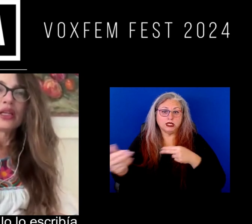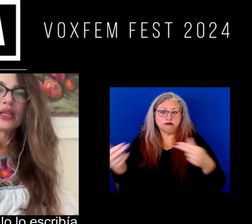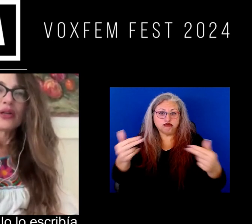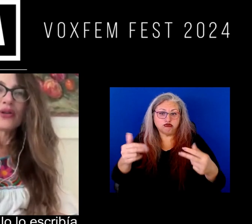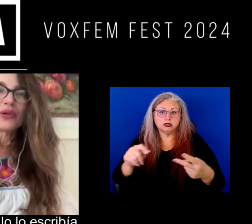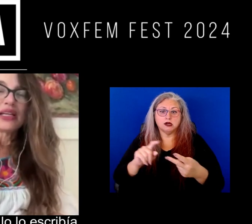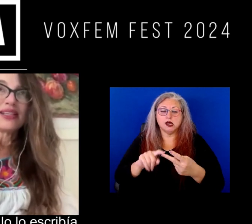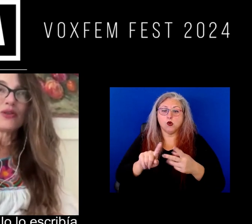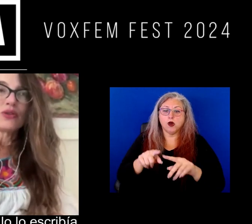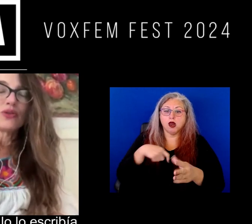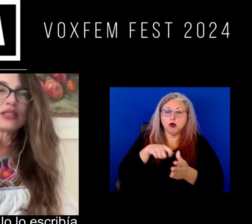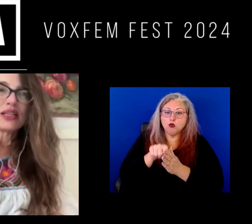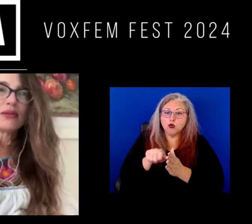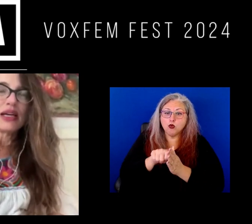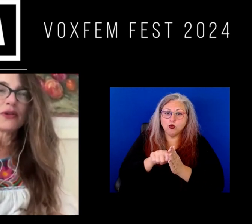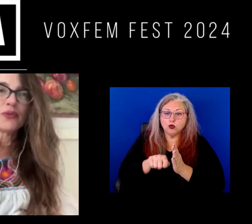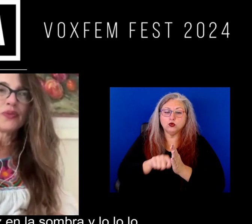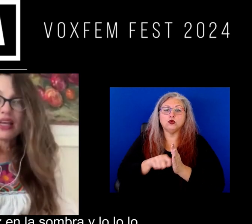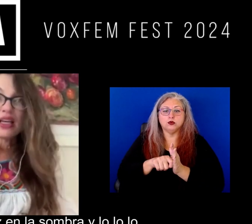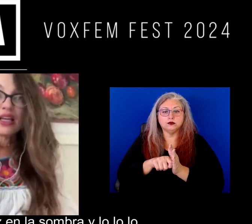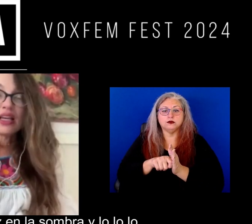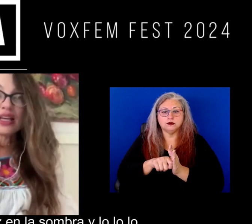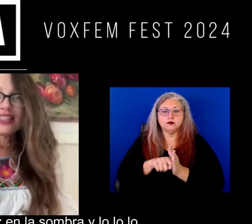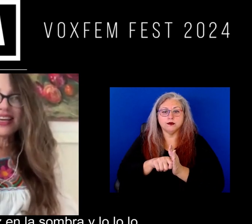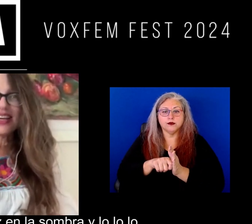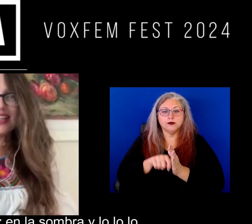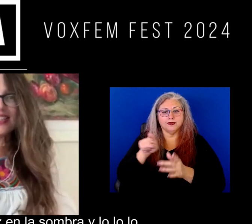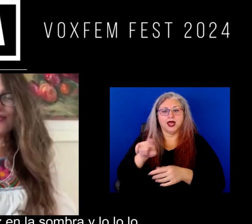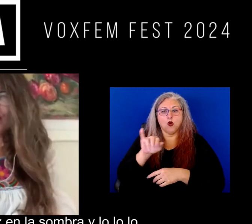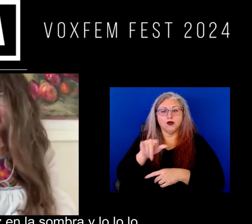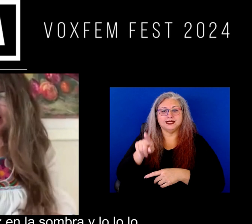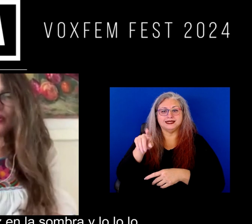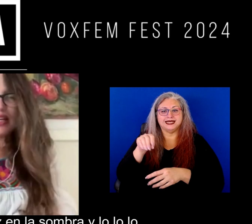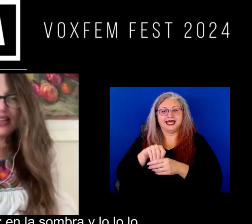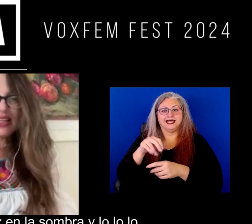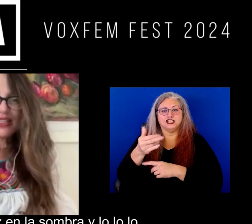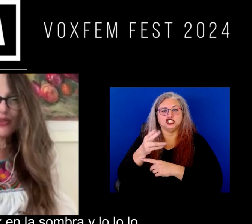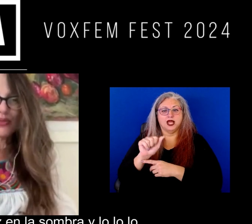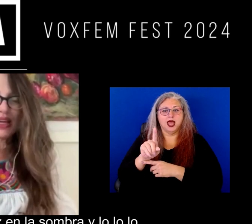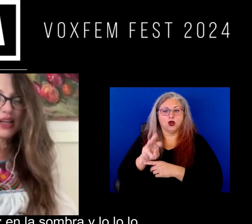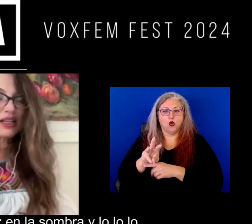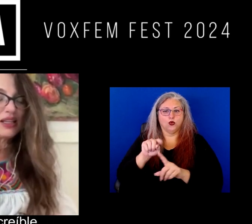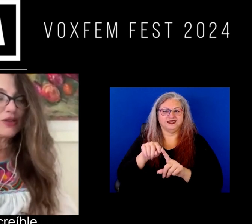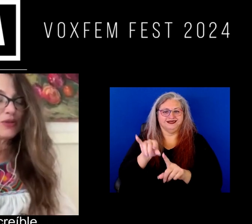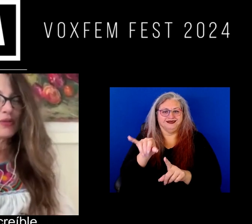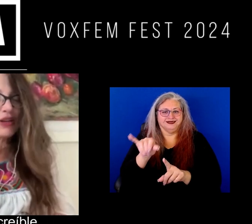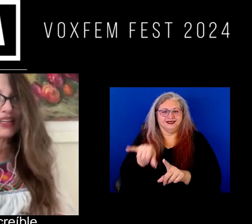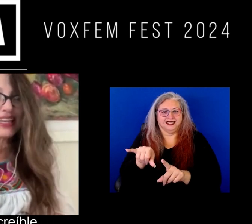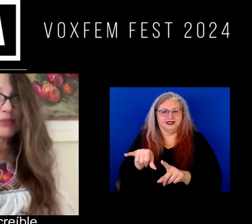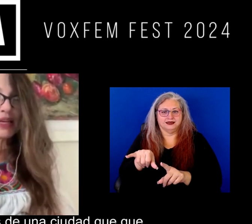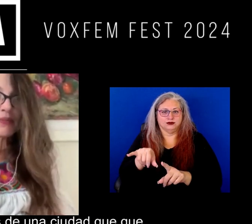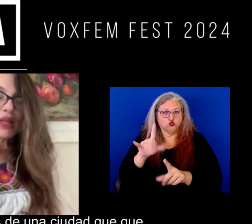como así lo escribía ¿no? ese fue Juárez en la sombra y lo